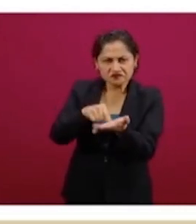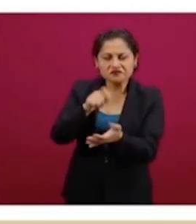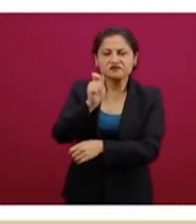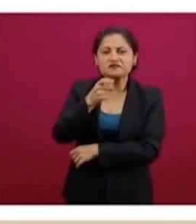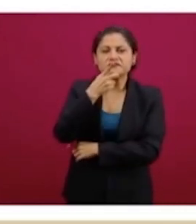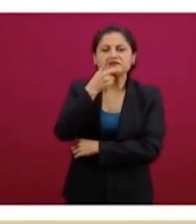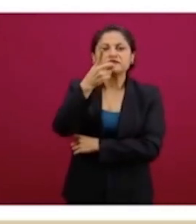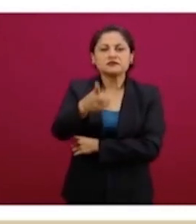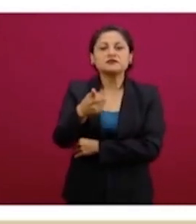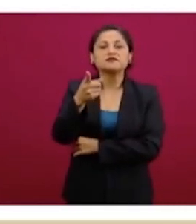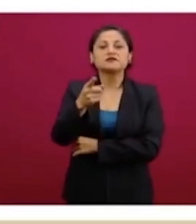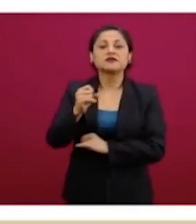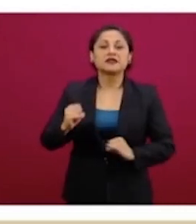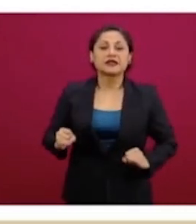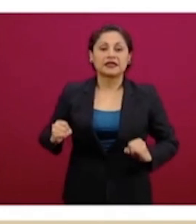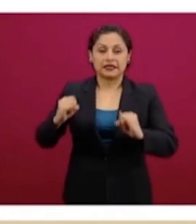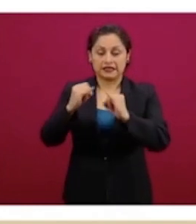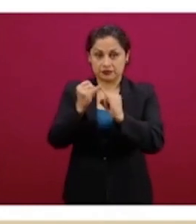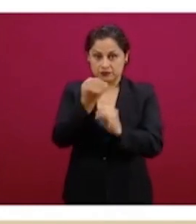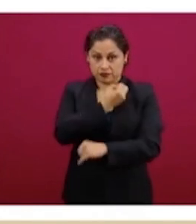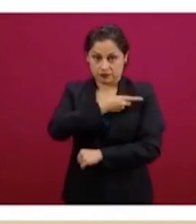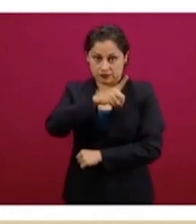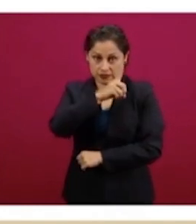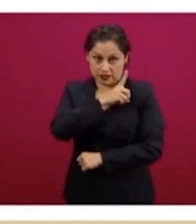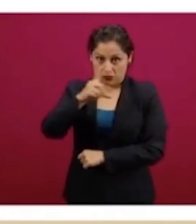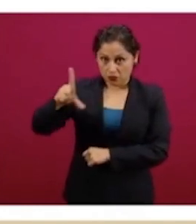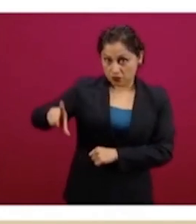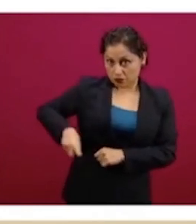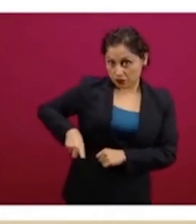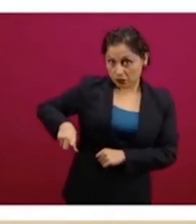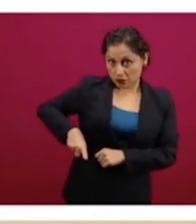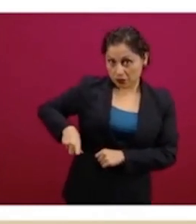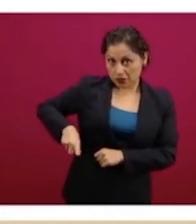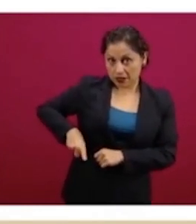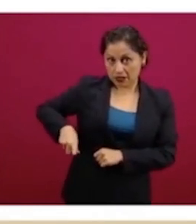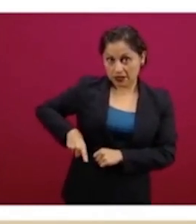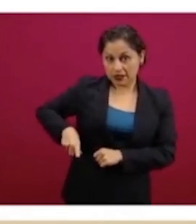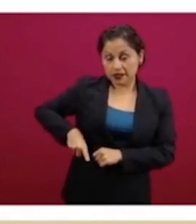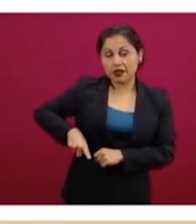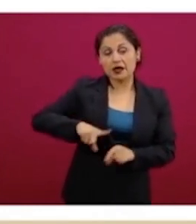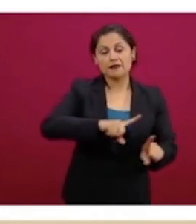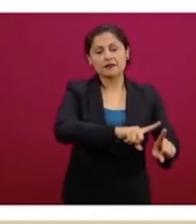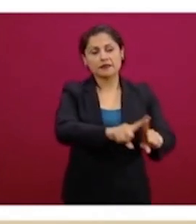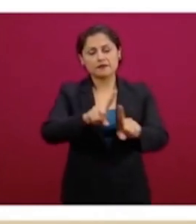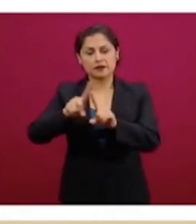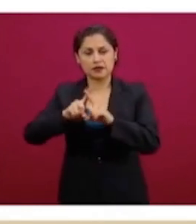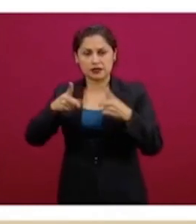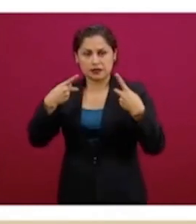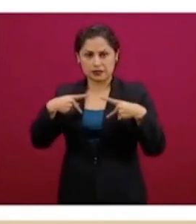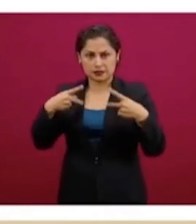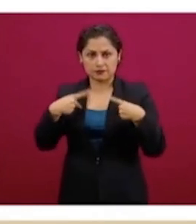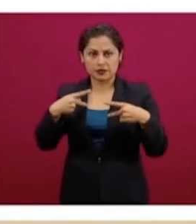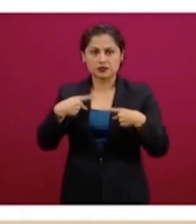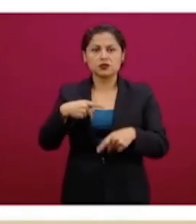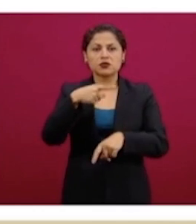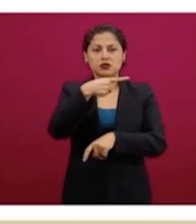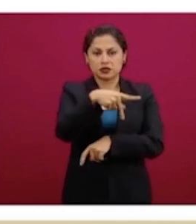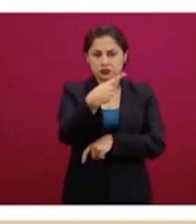beneficiara del Sistema Nacional de Salud Pública o social con padecimientos o tratamientos diferentes al COVID-19